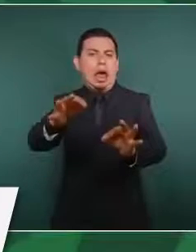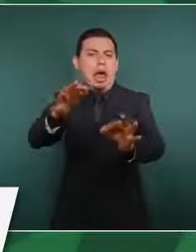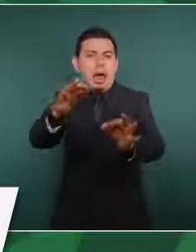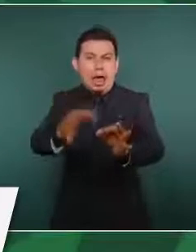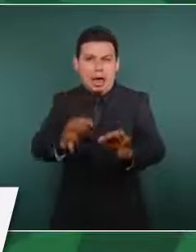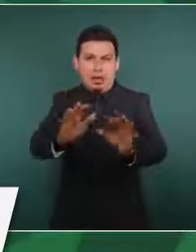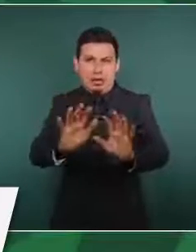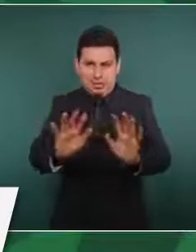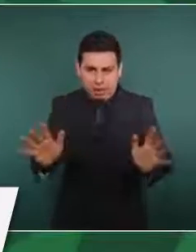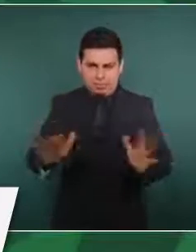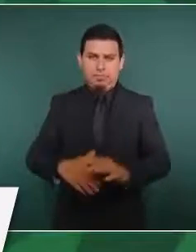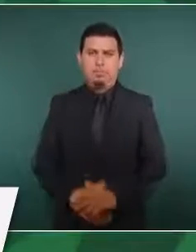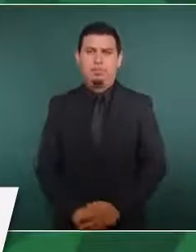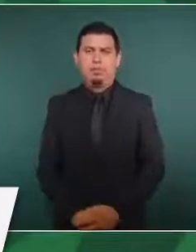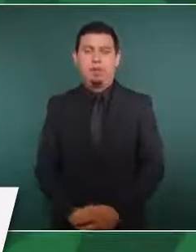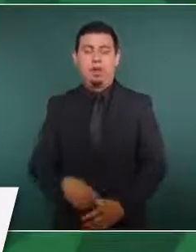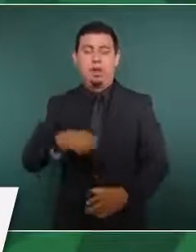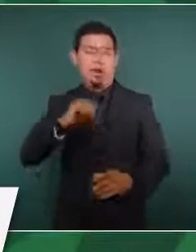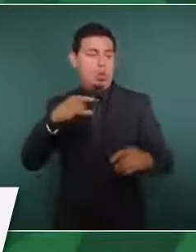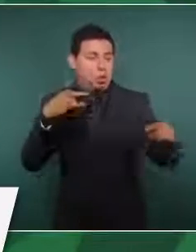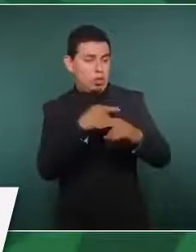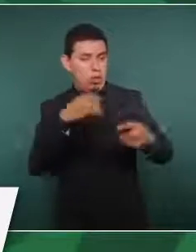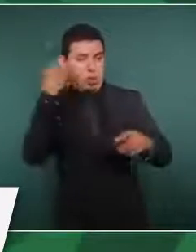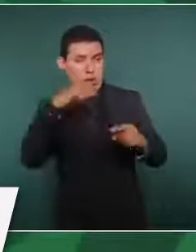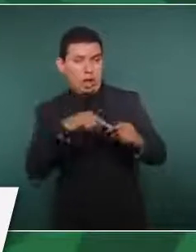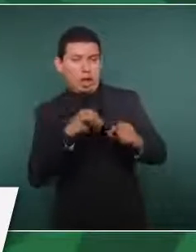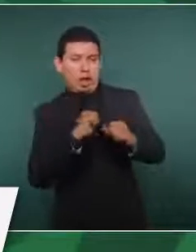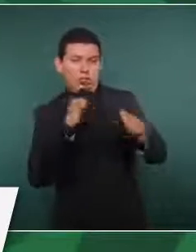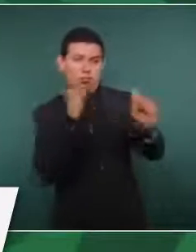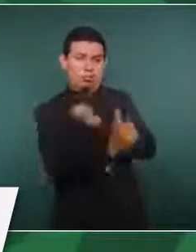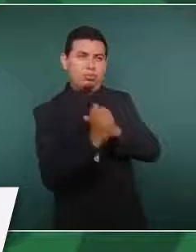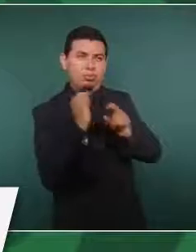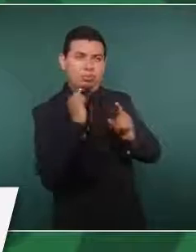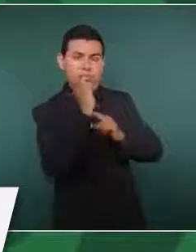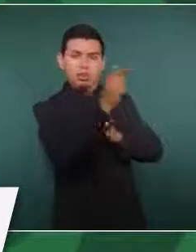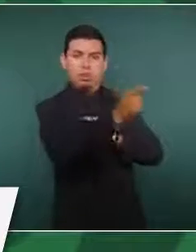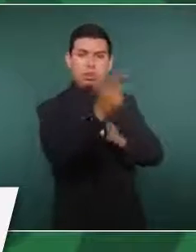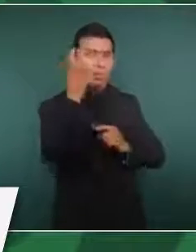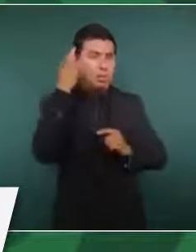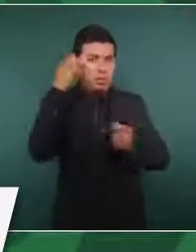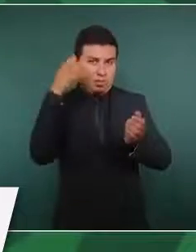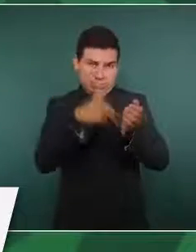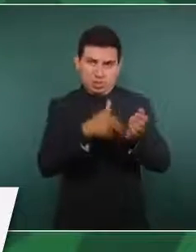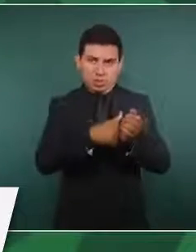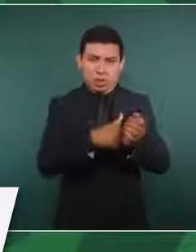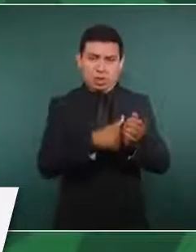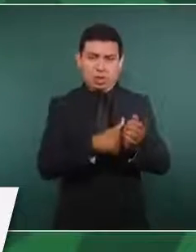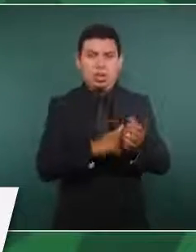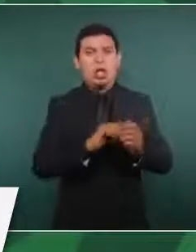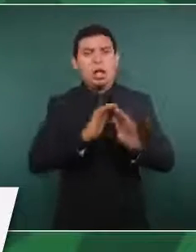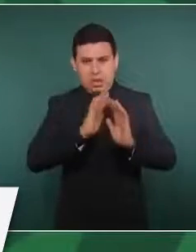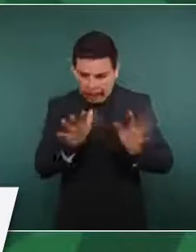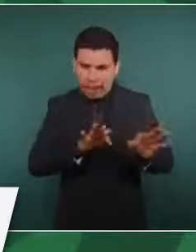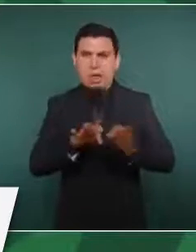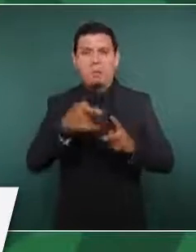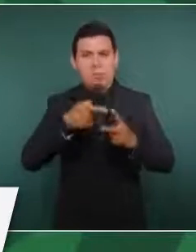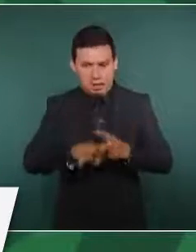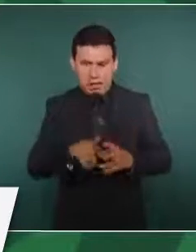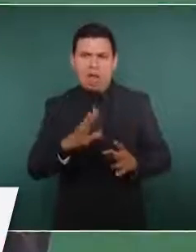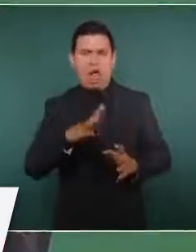La carretera de Oaxaca a Puerto Escondido está trabajando,